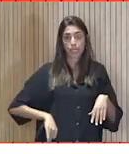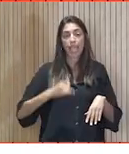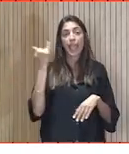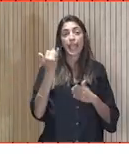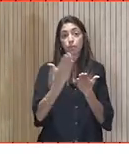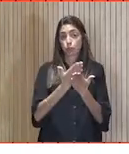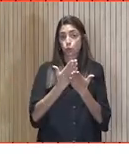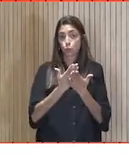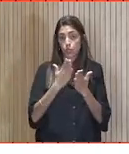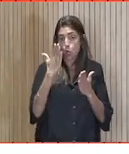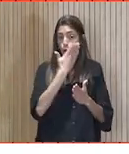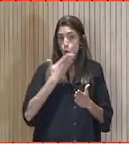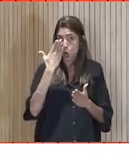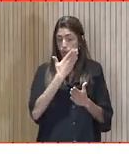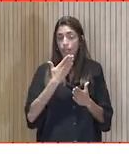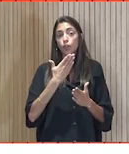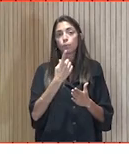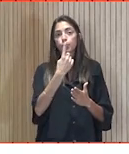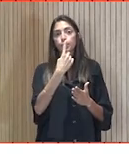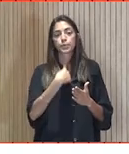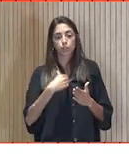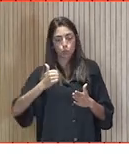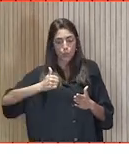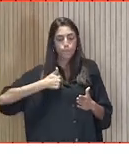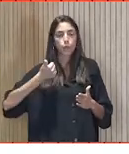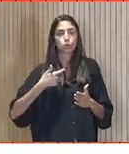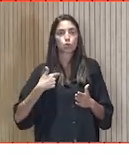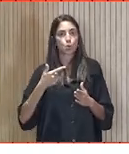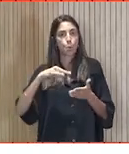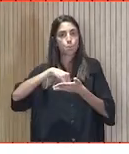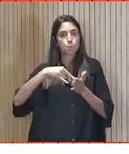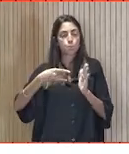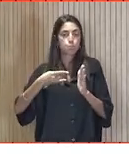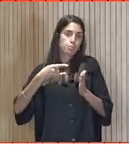me dio la oportunidad de participar en el proyecto COACH.